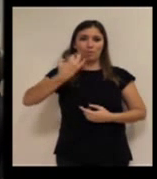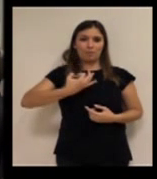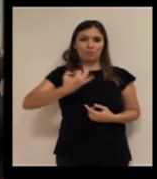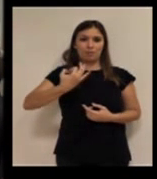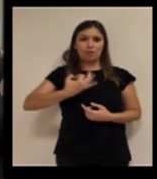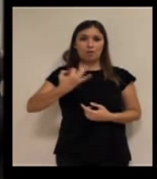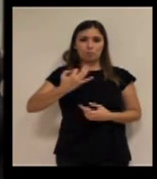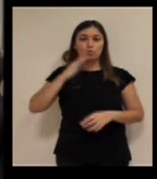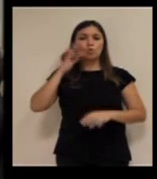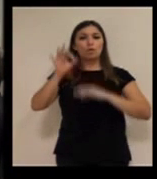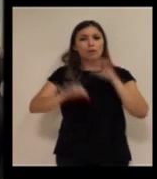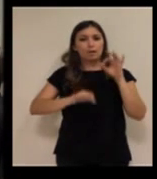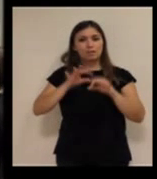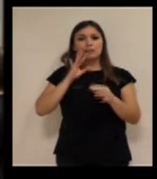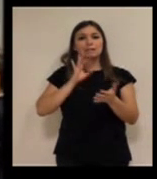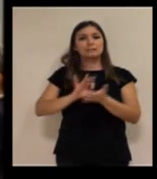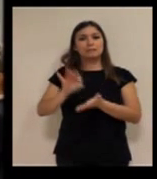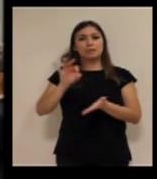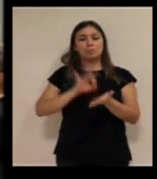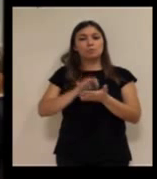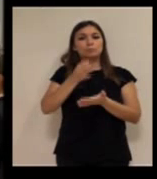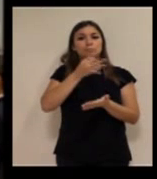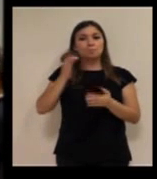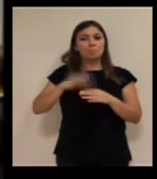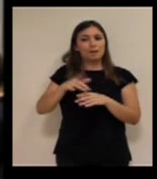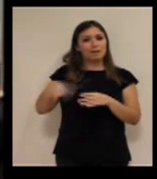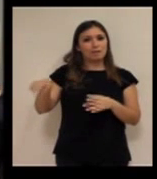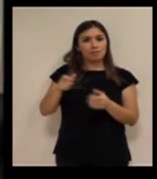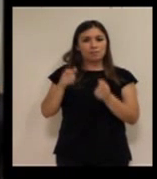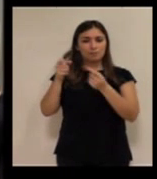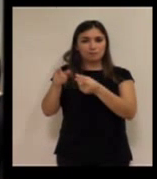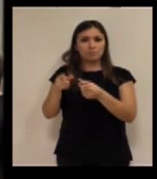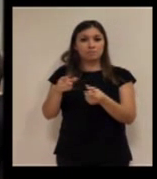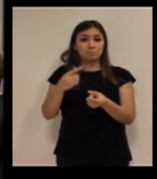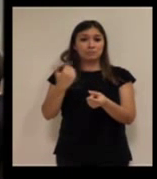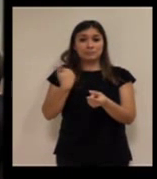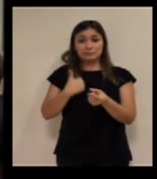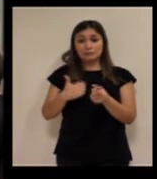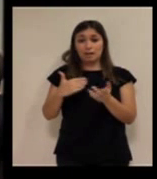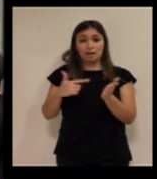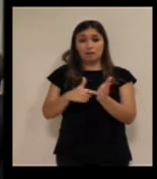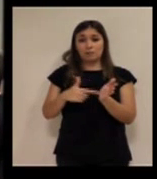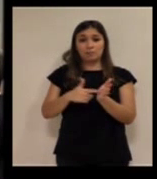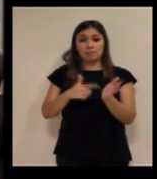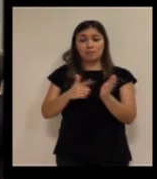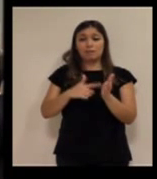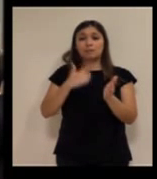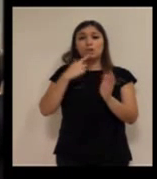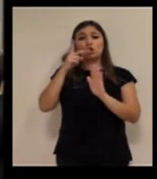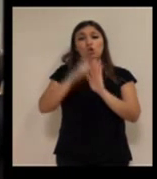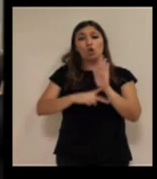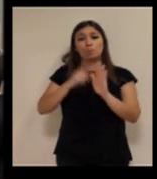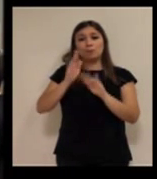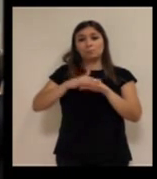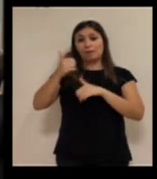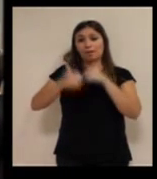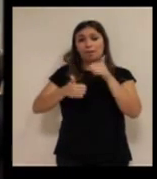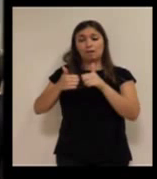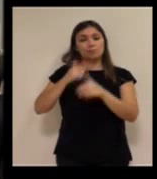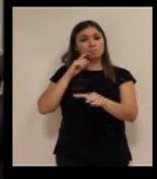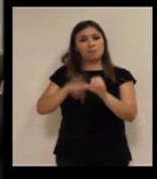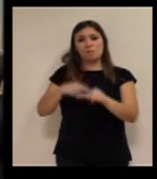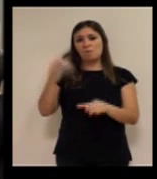obligados a organizar un servicio adecuado a ellos, porque está saliendo normalmente los pliegos de